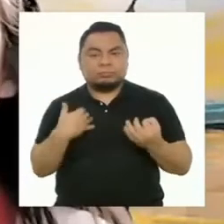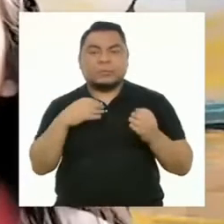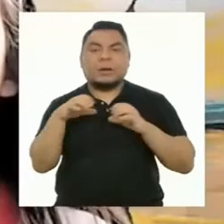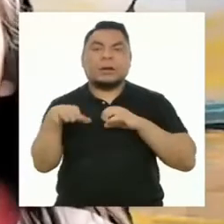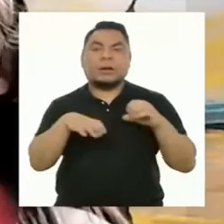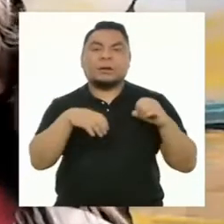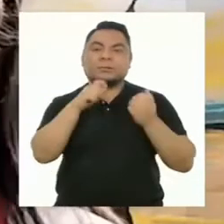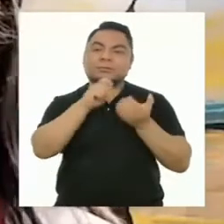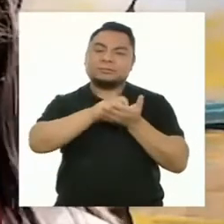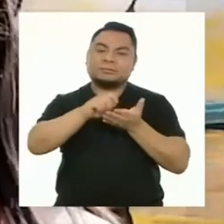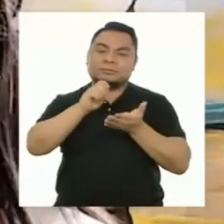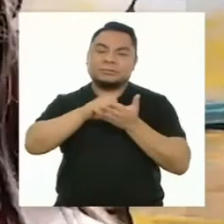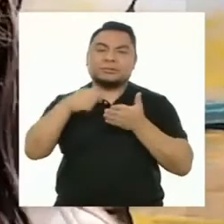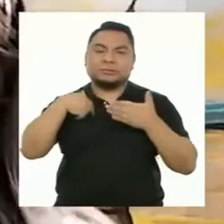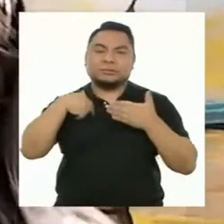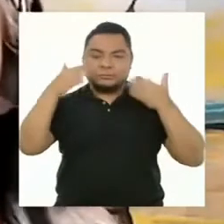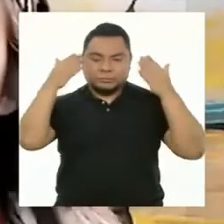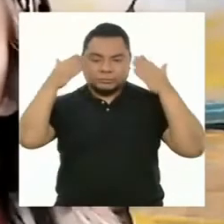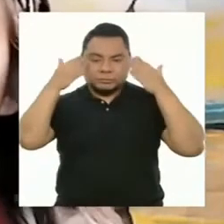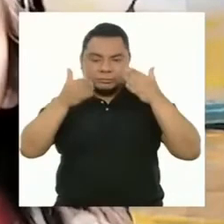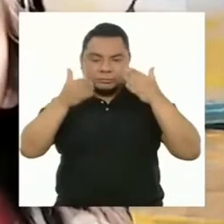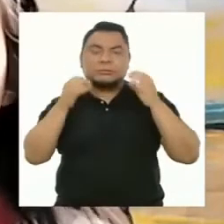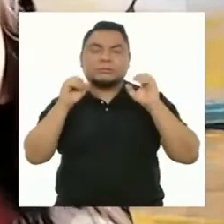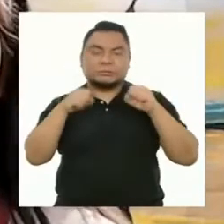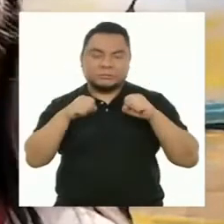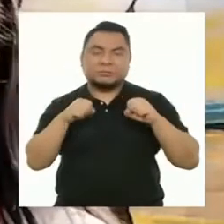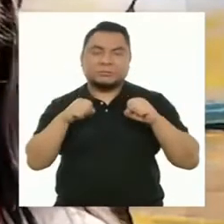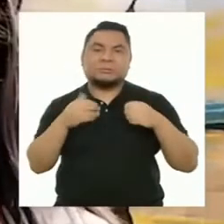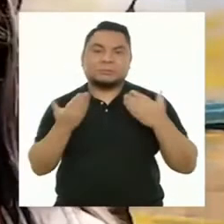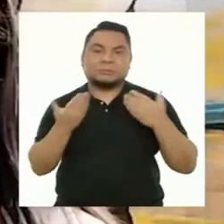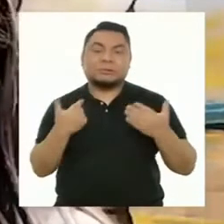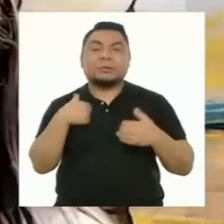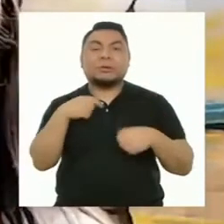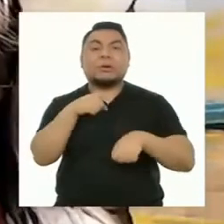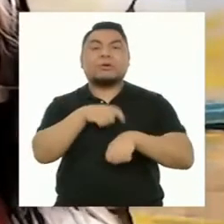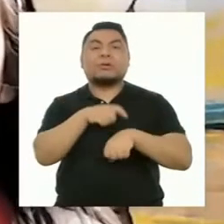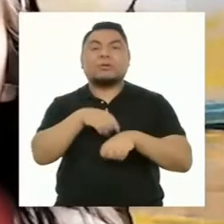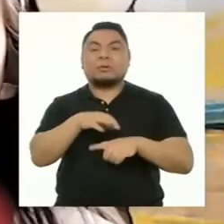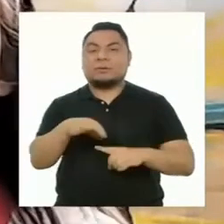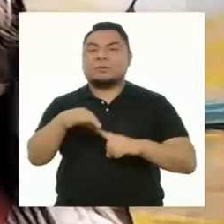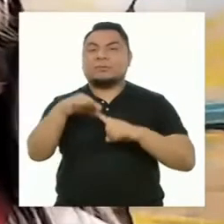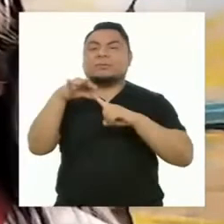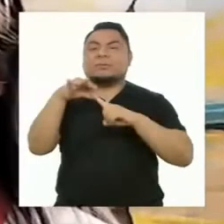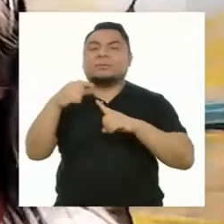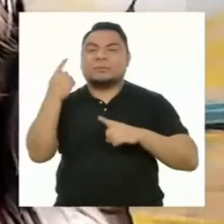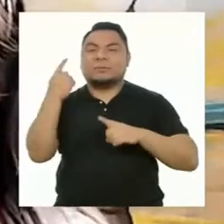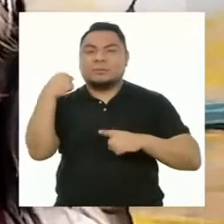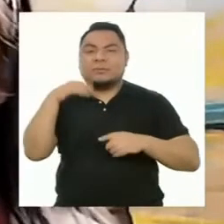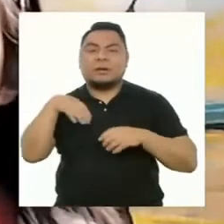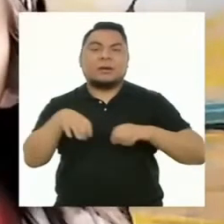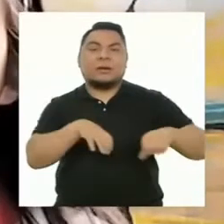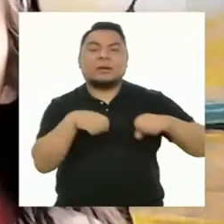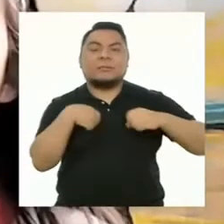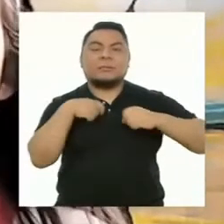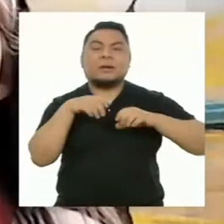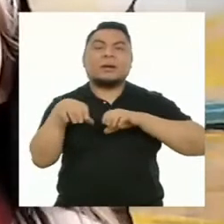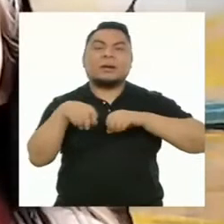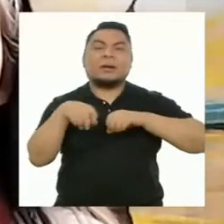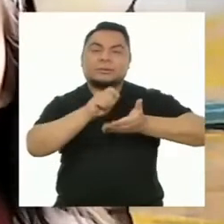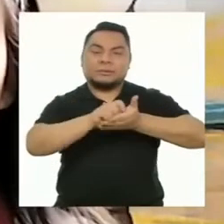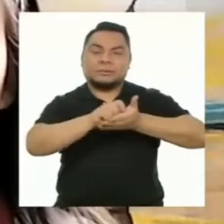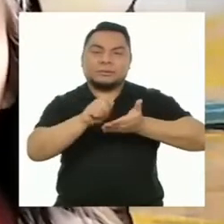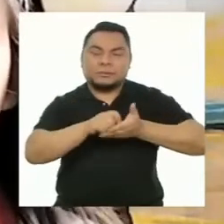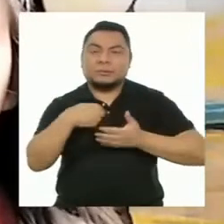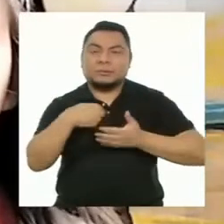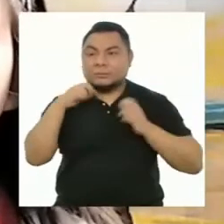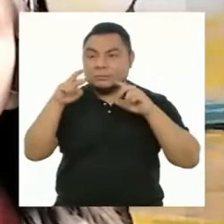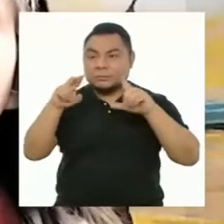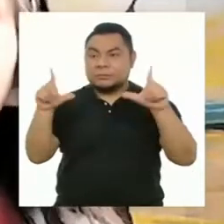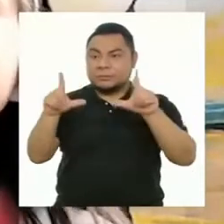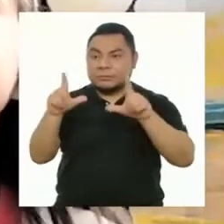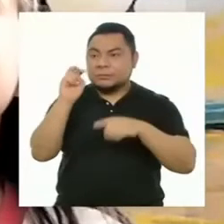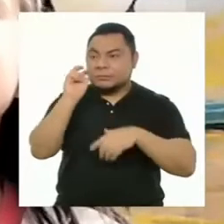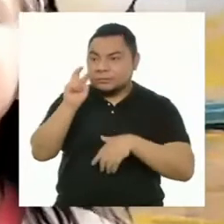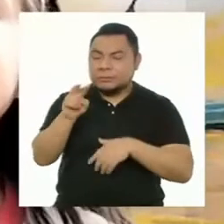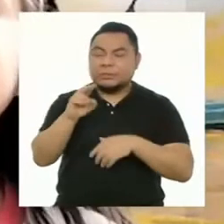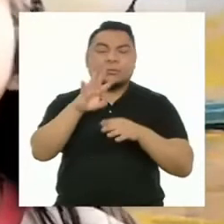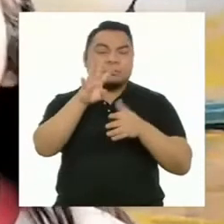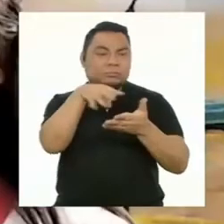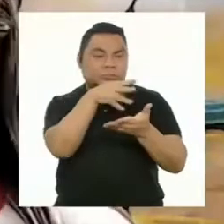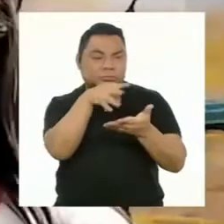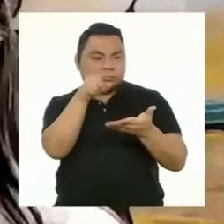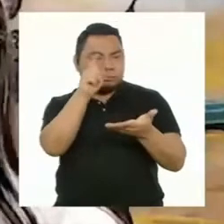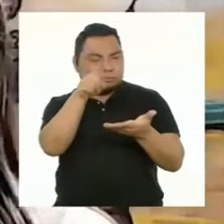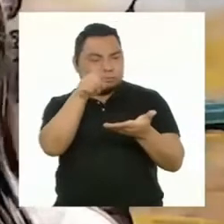hacerlo y concentrarme. Y tengo un horario especial para hacer mi actividad, ver mi programación